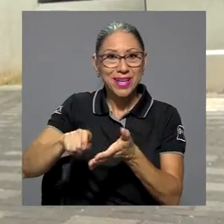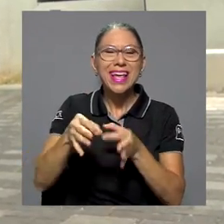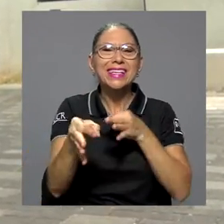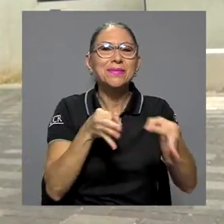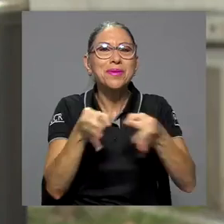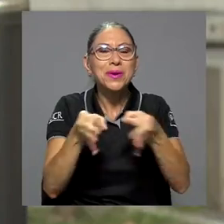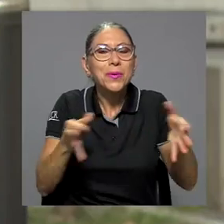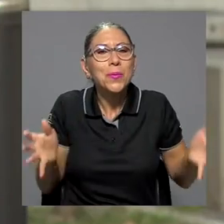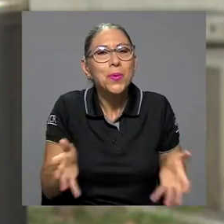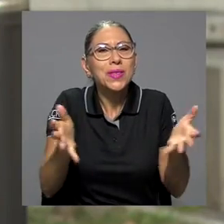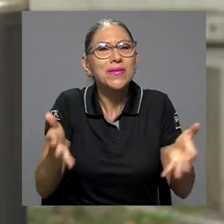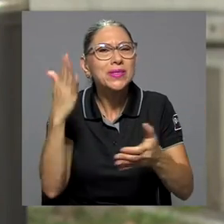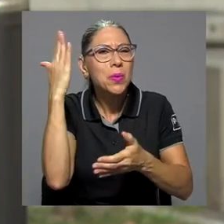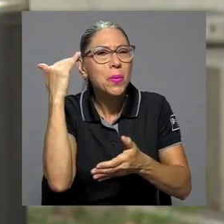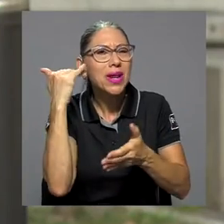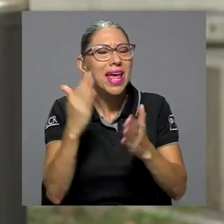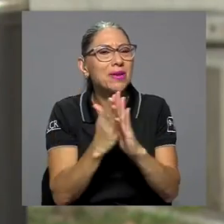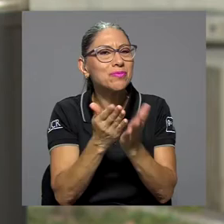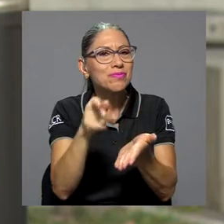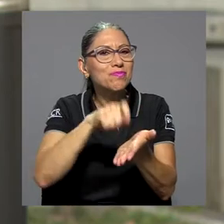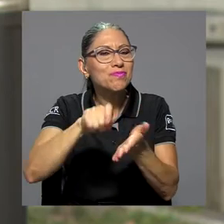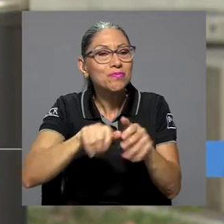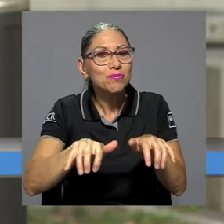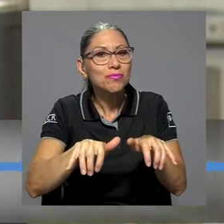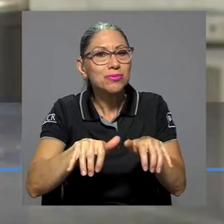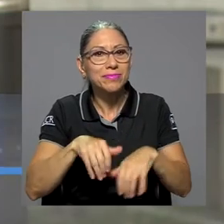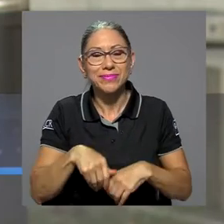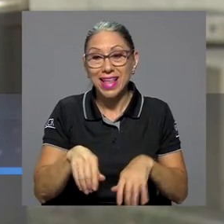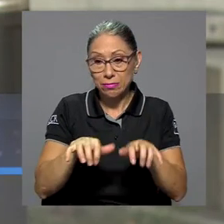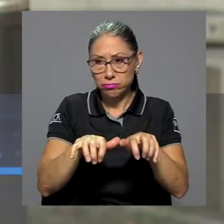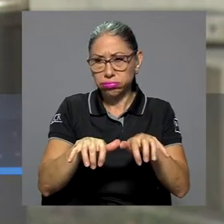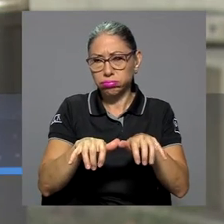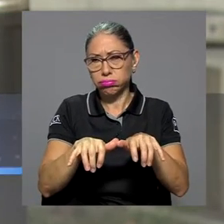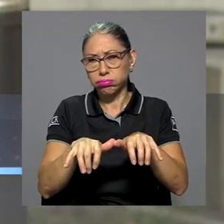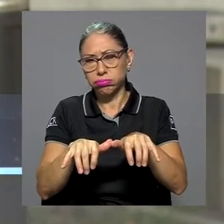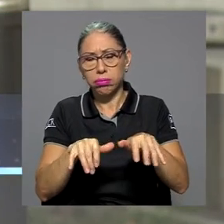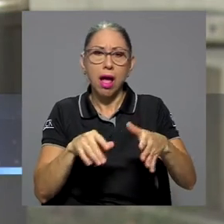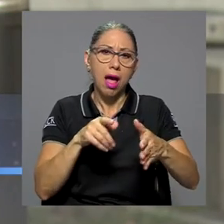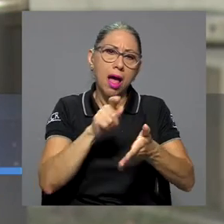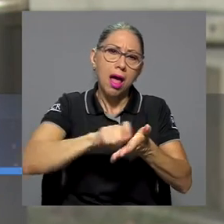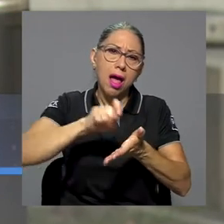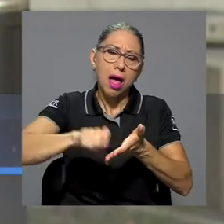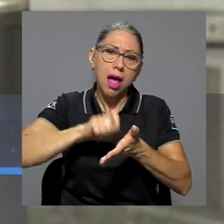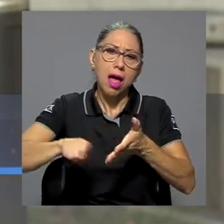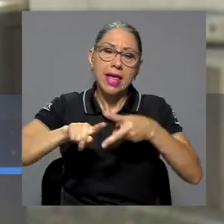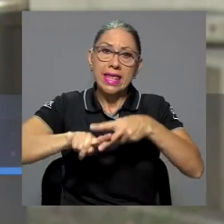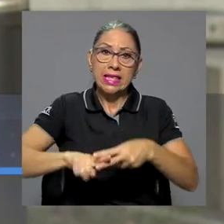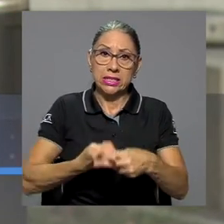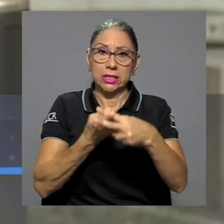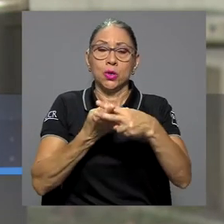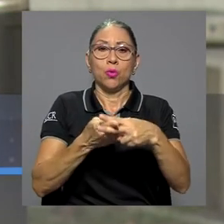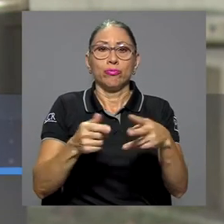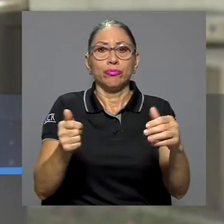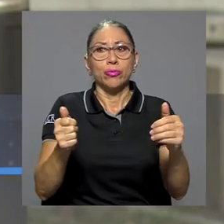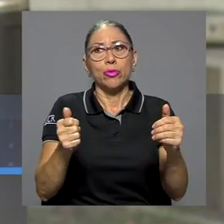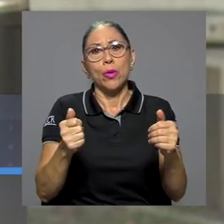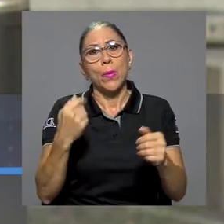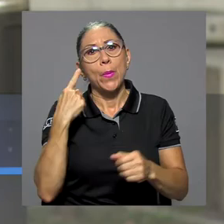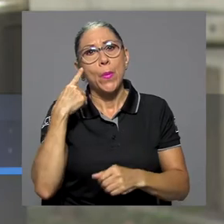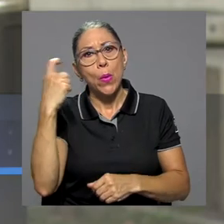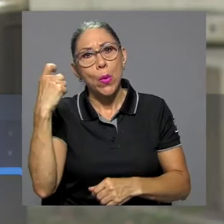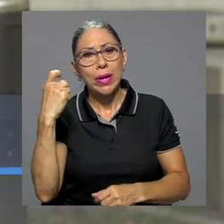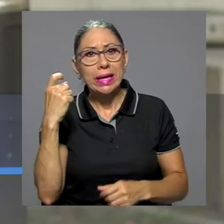la motivación detrás de la creación de este escrito. Este libro inició por una